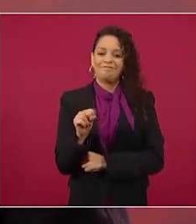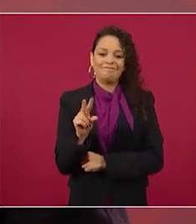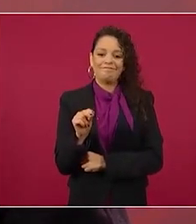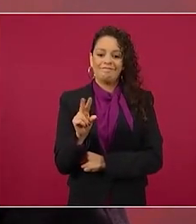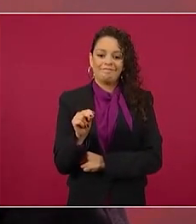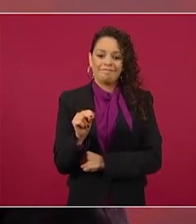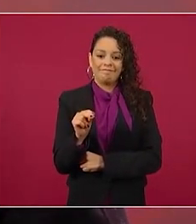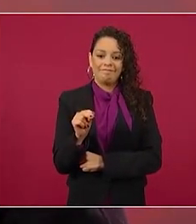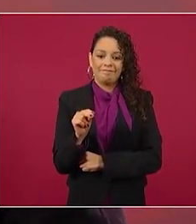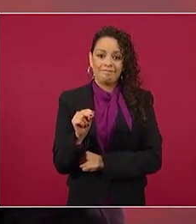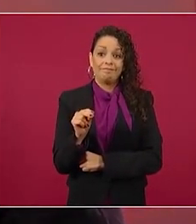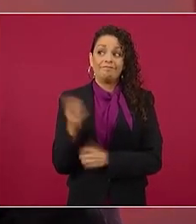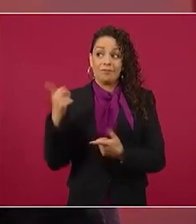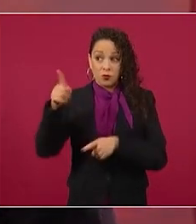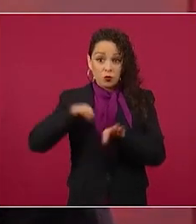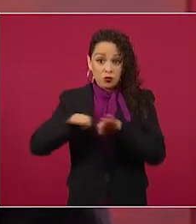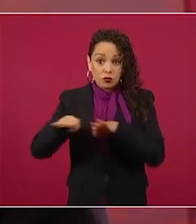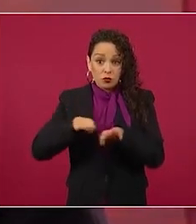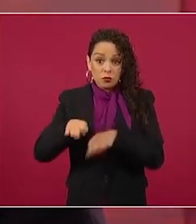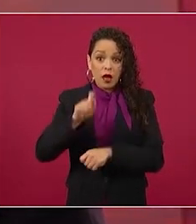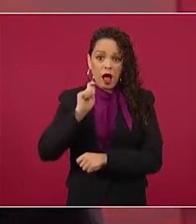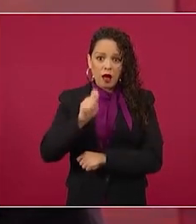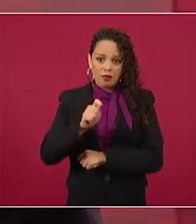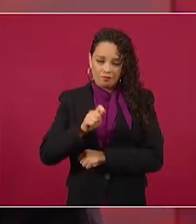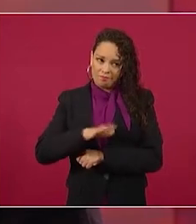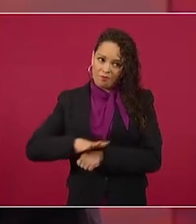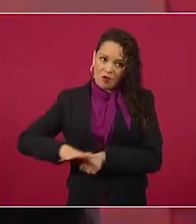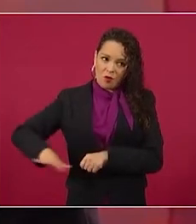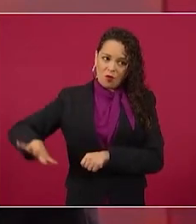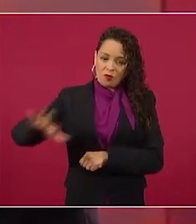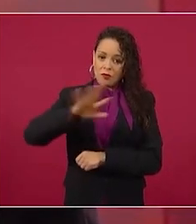es una actividad pública y además